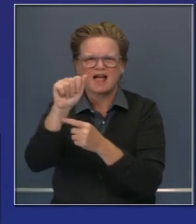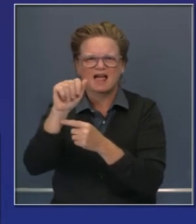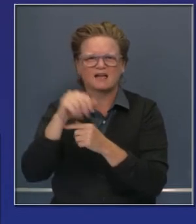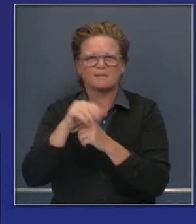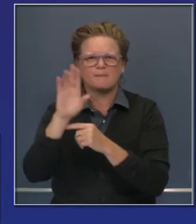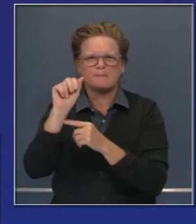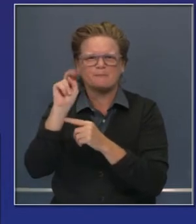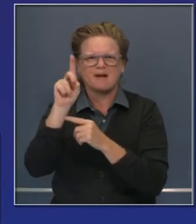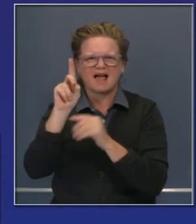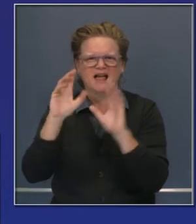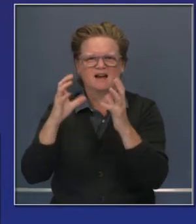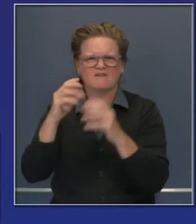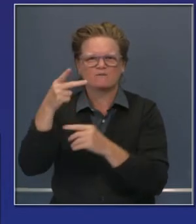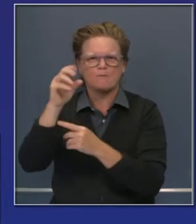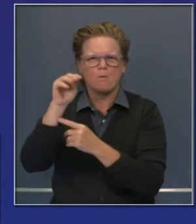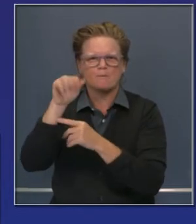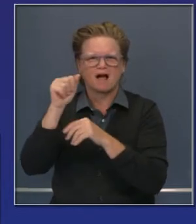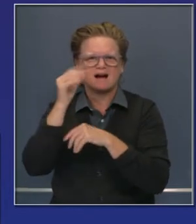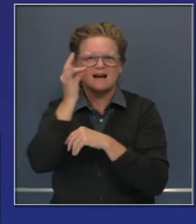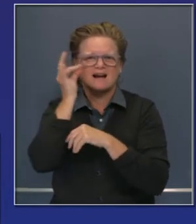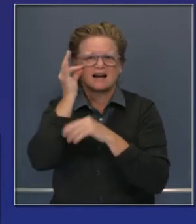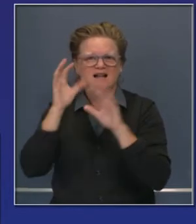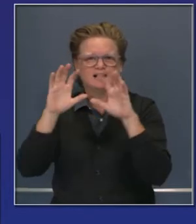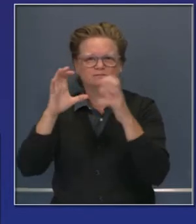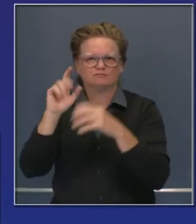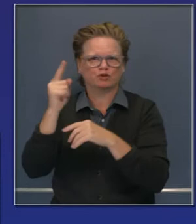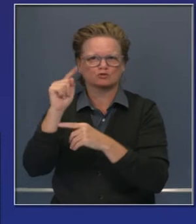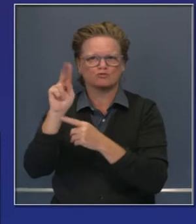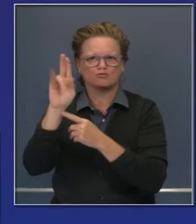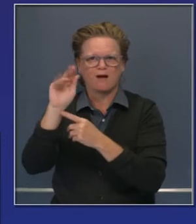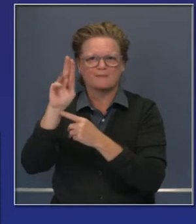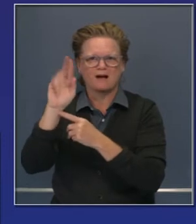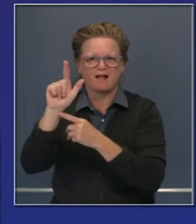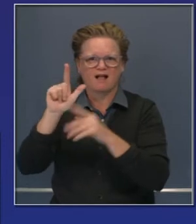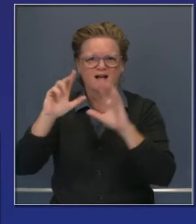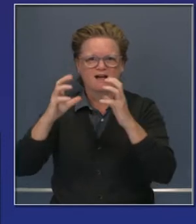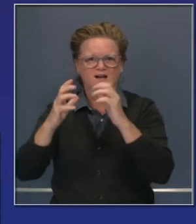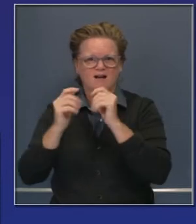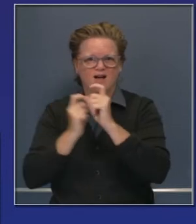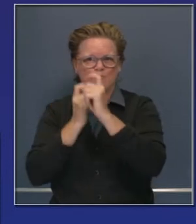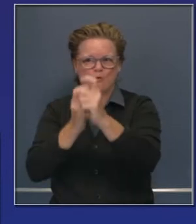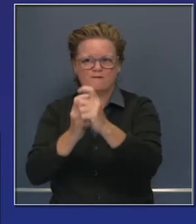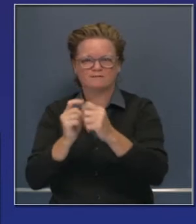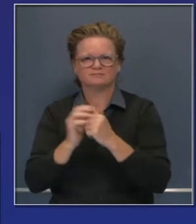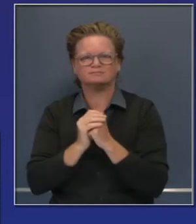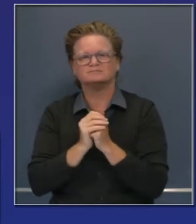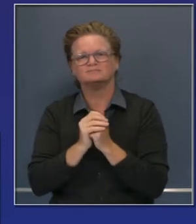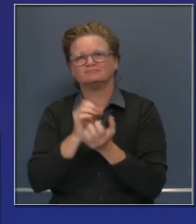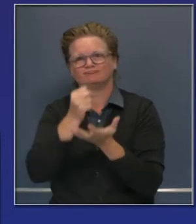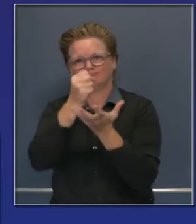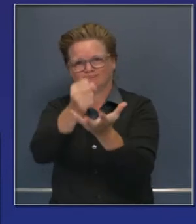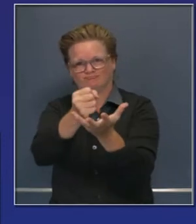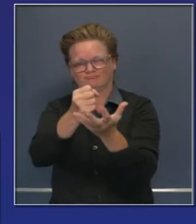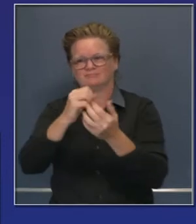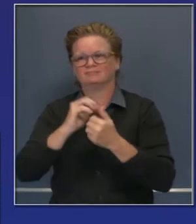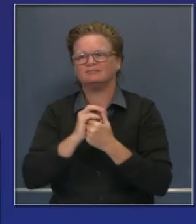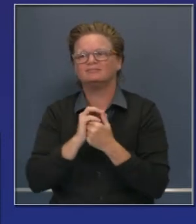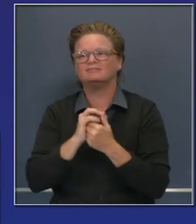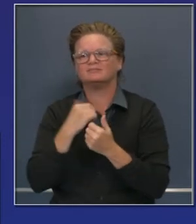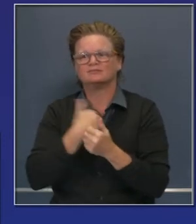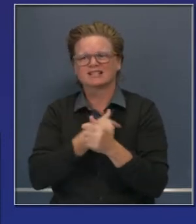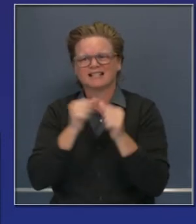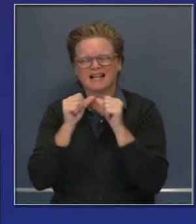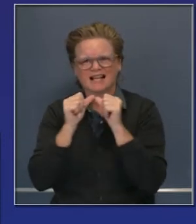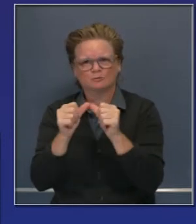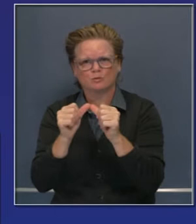es la primera subvención que se les paga a ellos. Esperamos que no sea la última vez que podamos dar recursos a